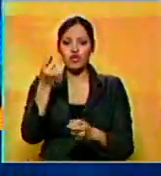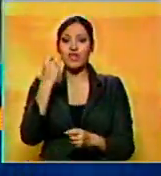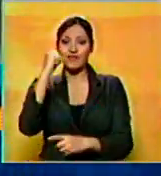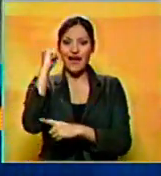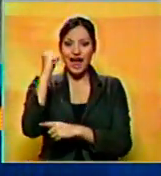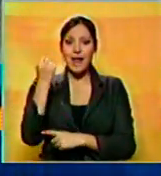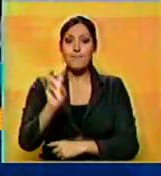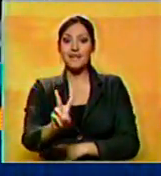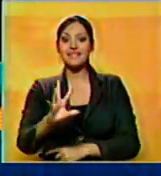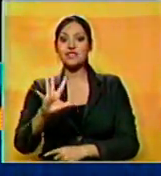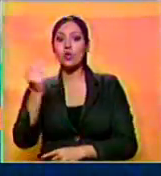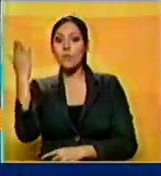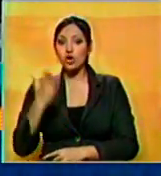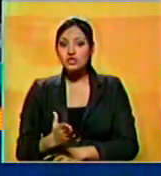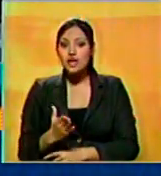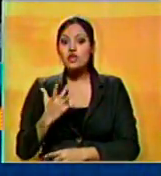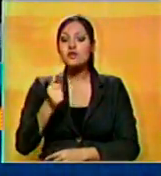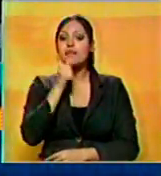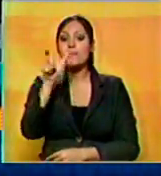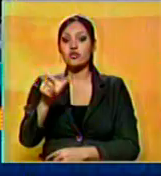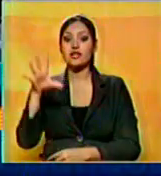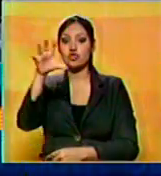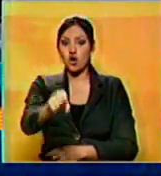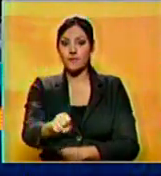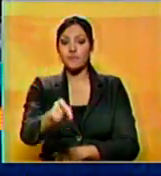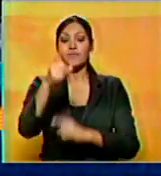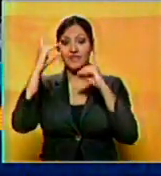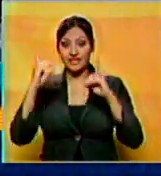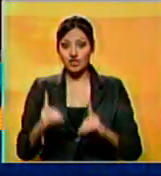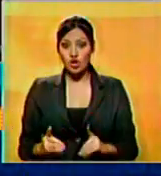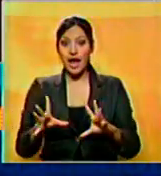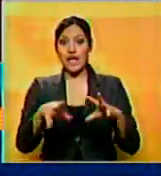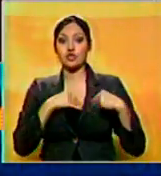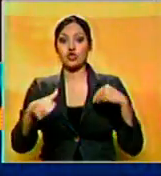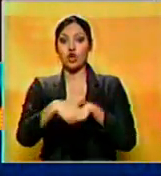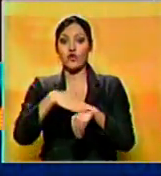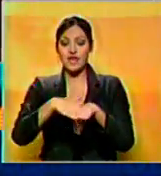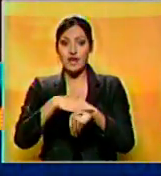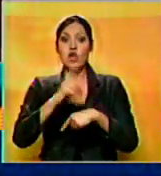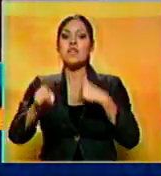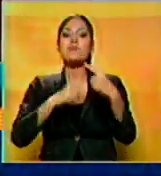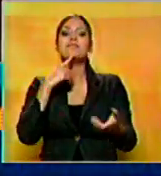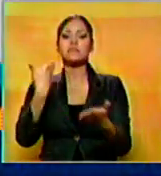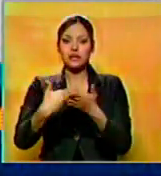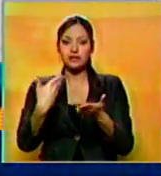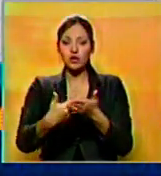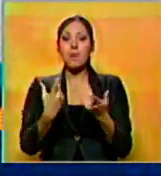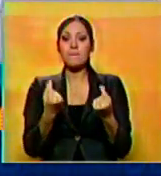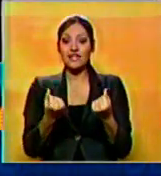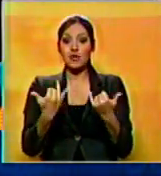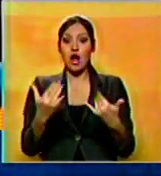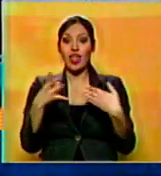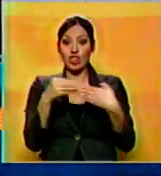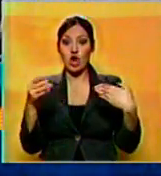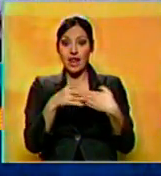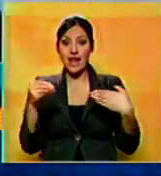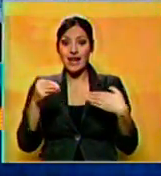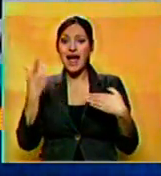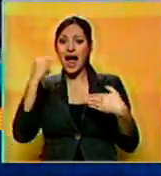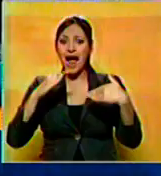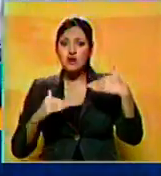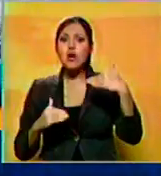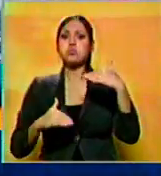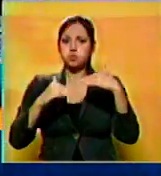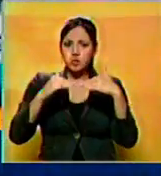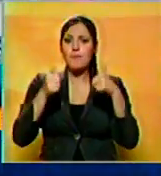al 25% para el comprador. Esta medida fue adoptada por el gobierno tras constatar que el precio del dólar alcanzó un nivel